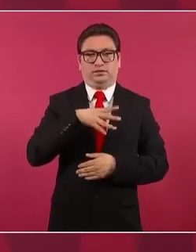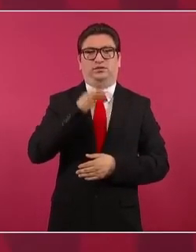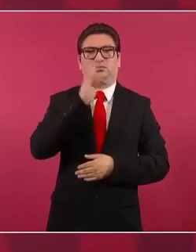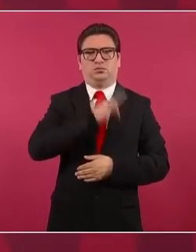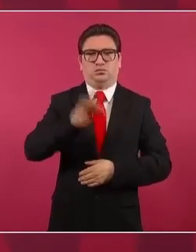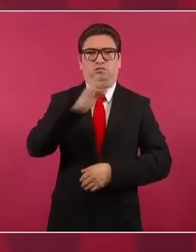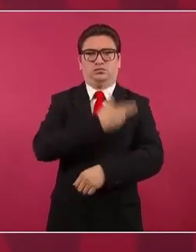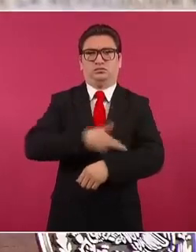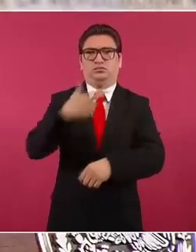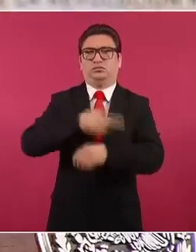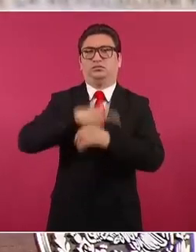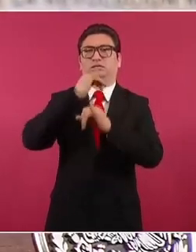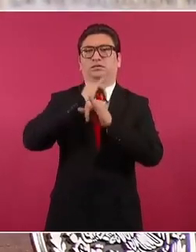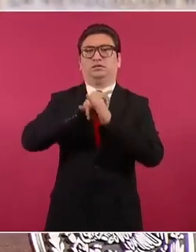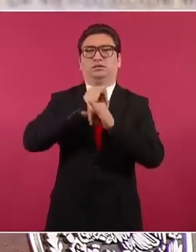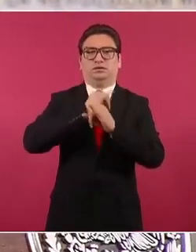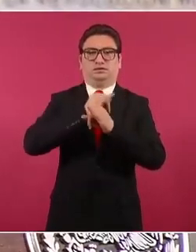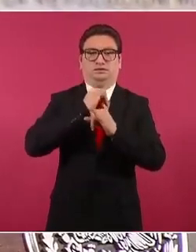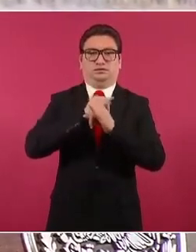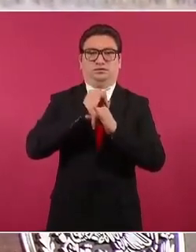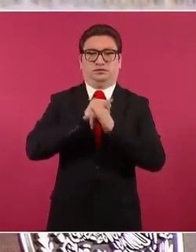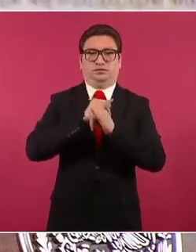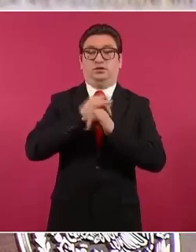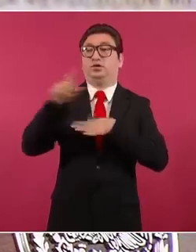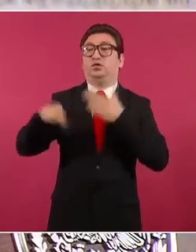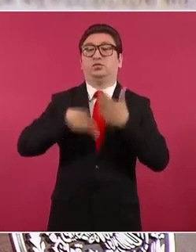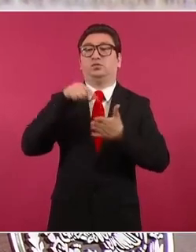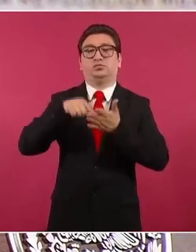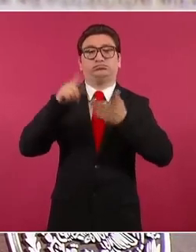trámites por internet y desde cualquier